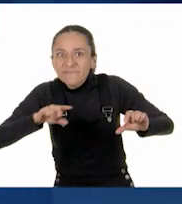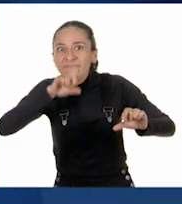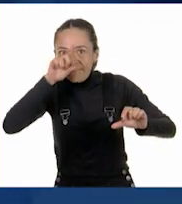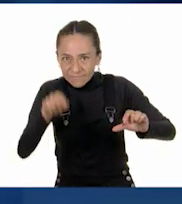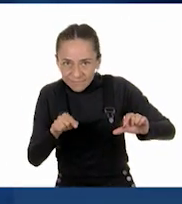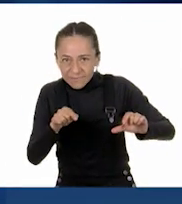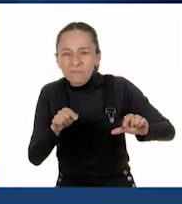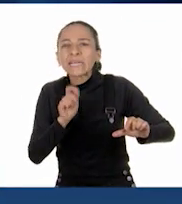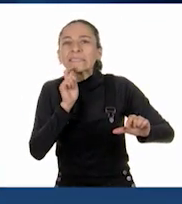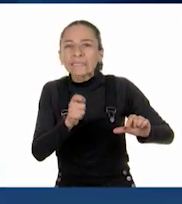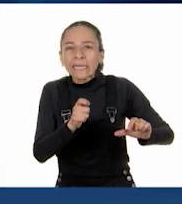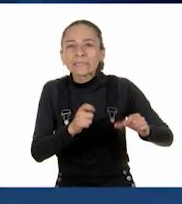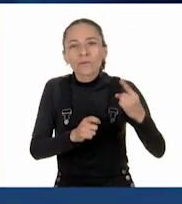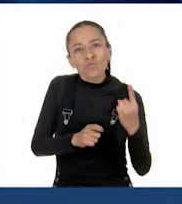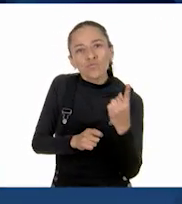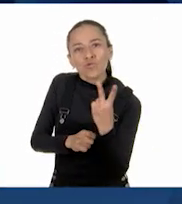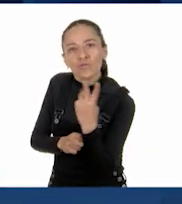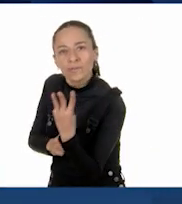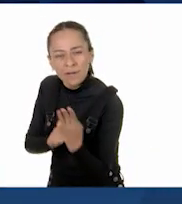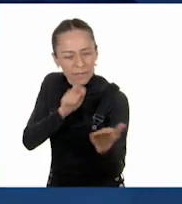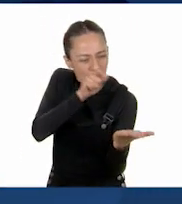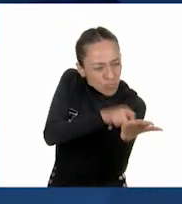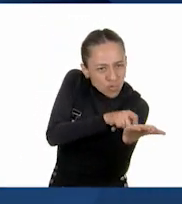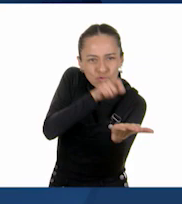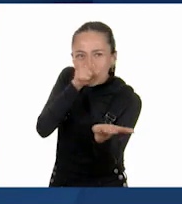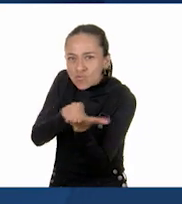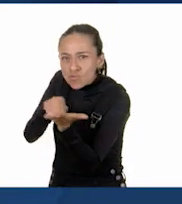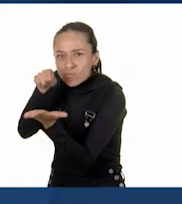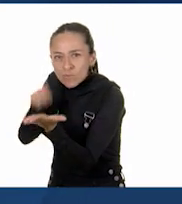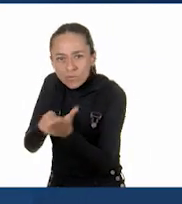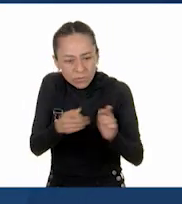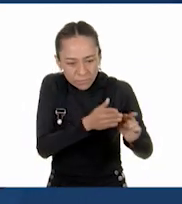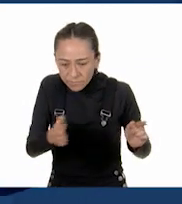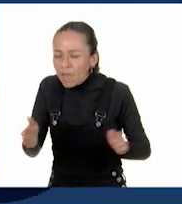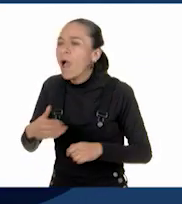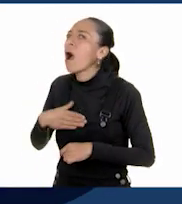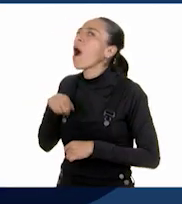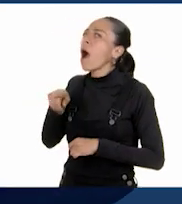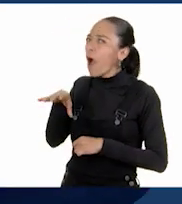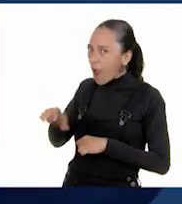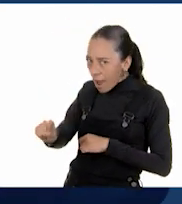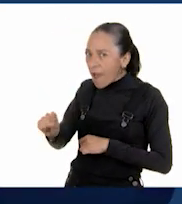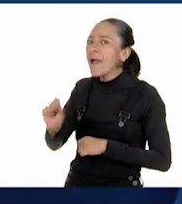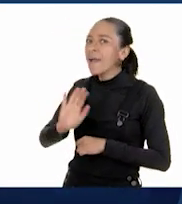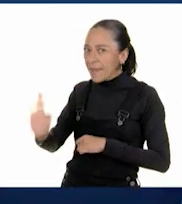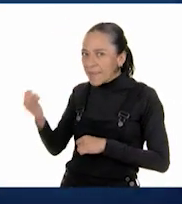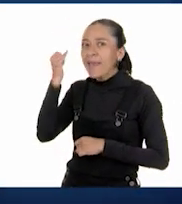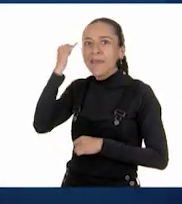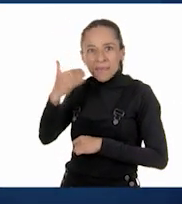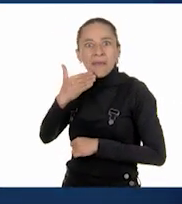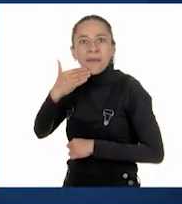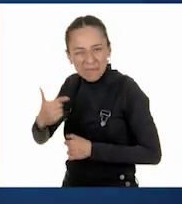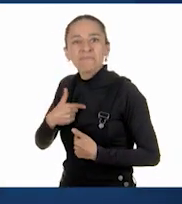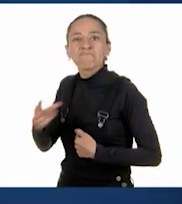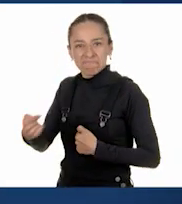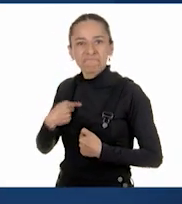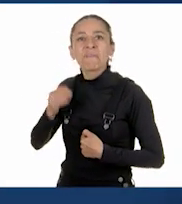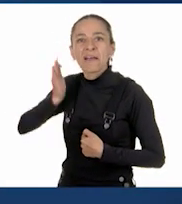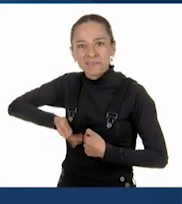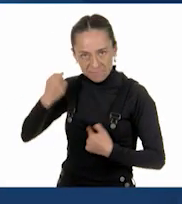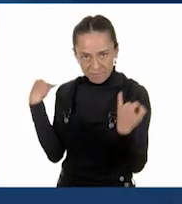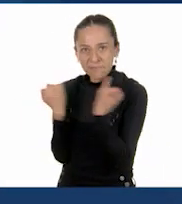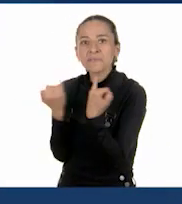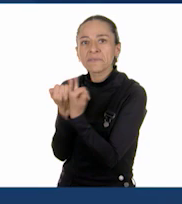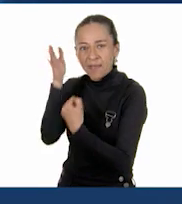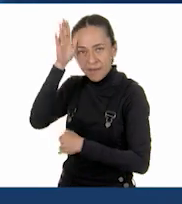Raúl, yo estoy de acuerdo con eso y ya imagino lo que quieres hacer. Niñas y niños, ¿ustedes ya pensaron en